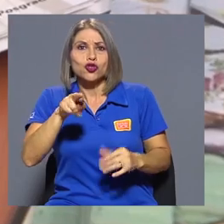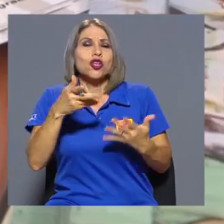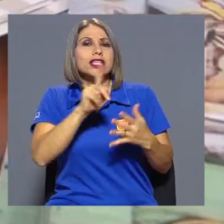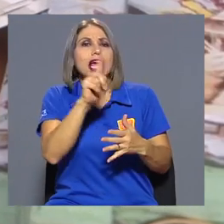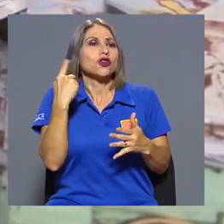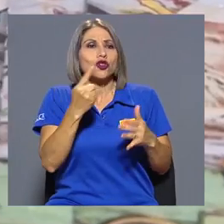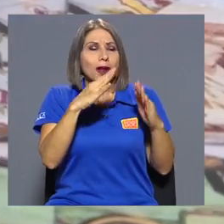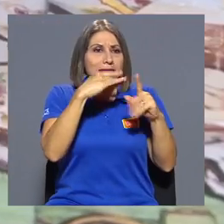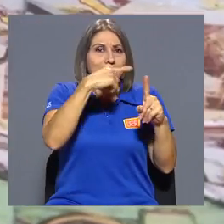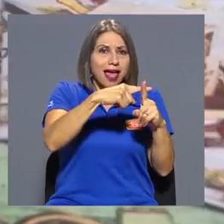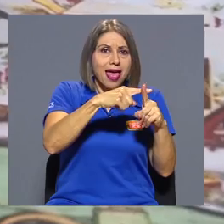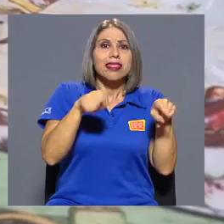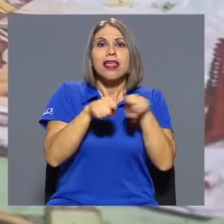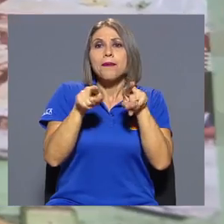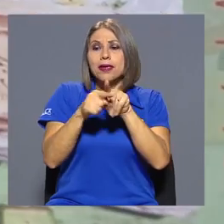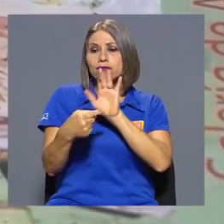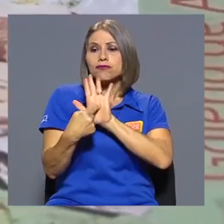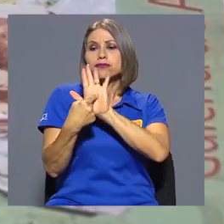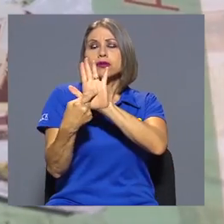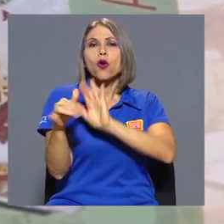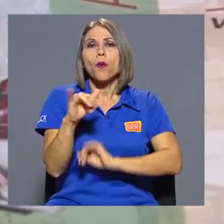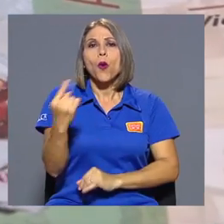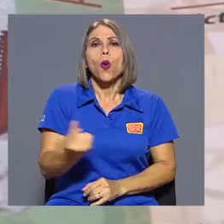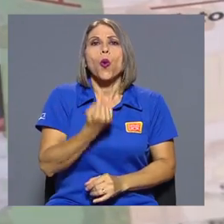identidad costarricense contemporánea.